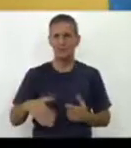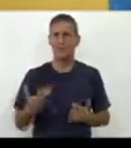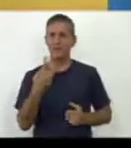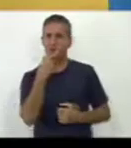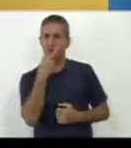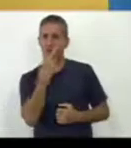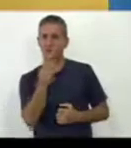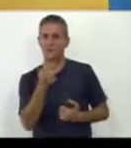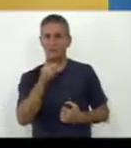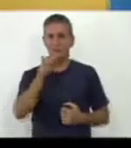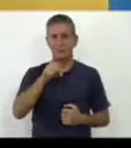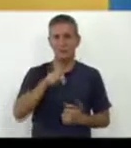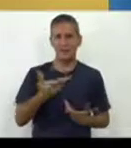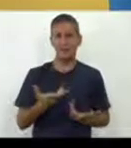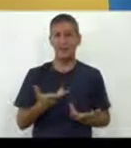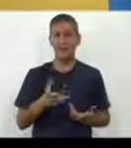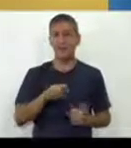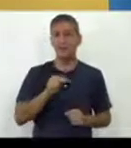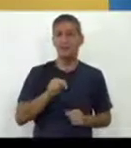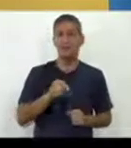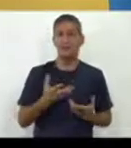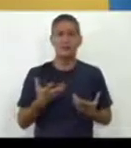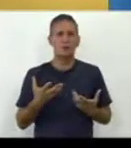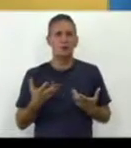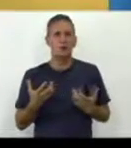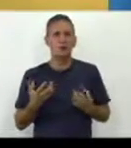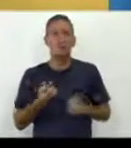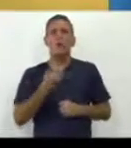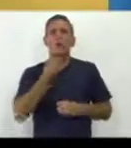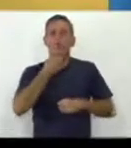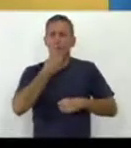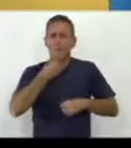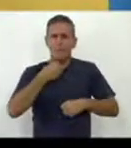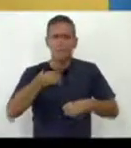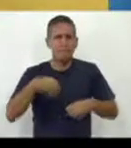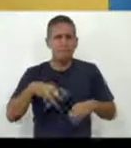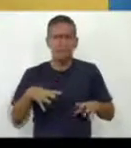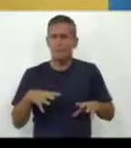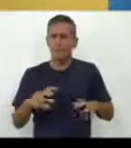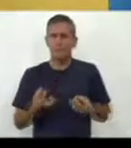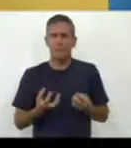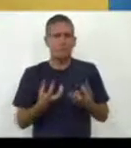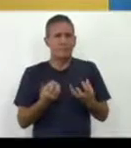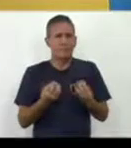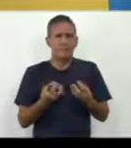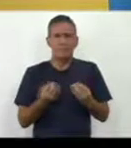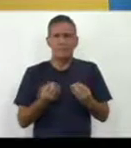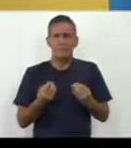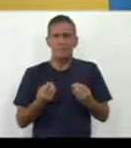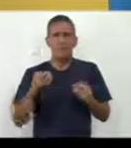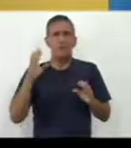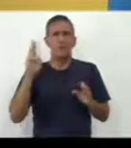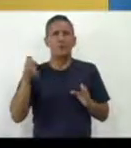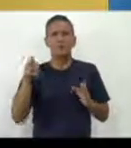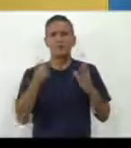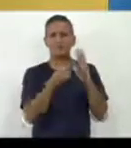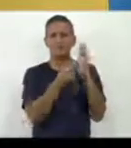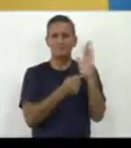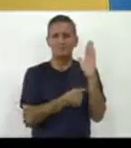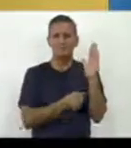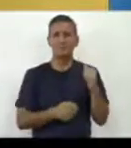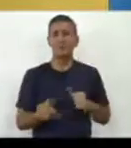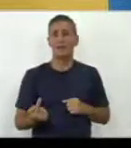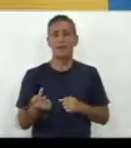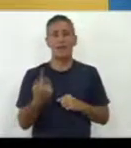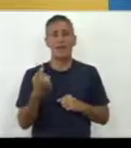de los niños. Miren, en estos momentos en que hay tanta posibilidad de estar frente a la pantalla,